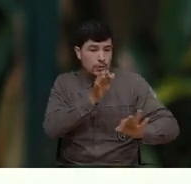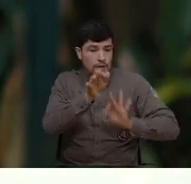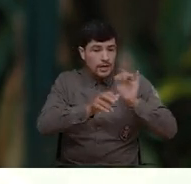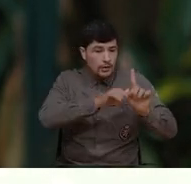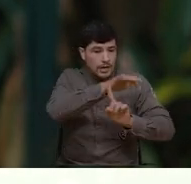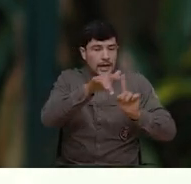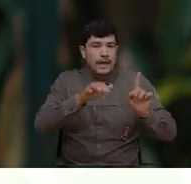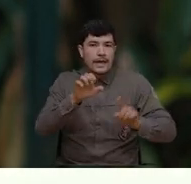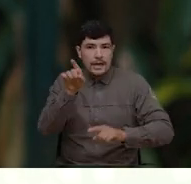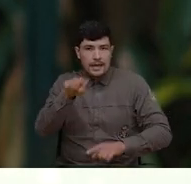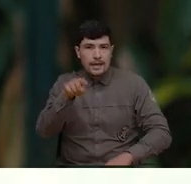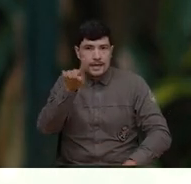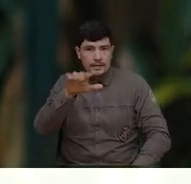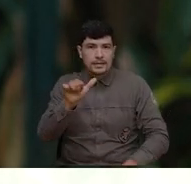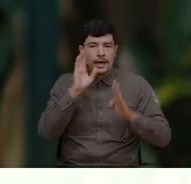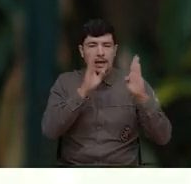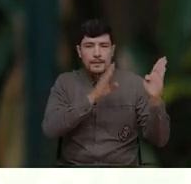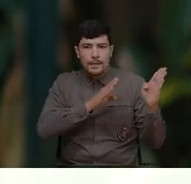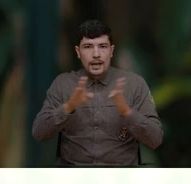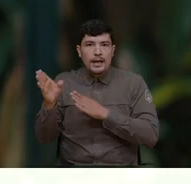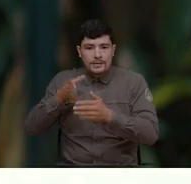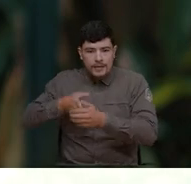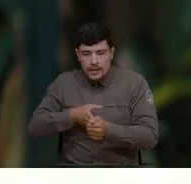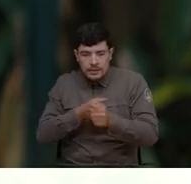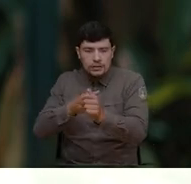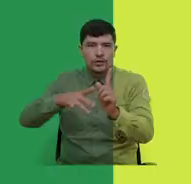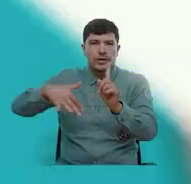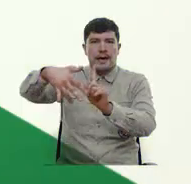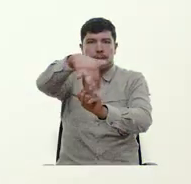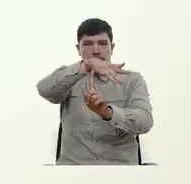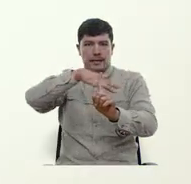consolida el plan estratégico de la gestión del entorno.